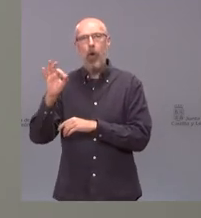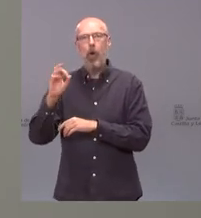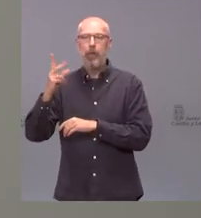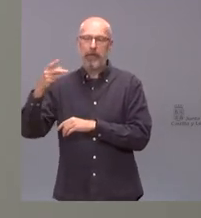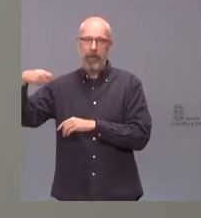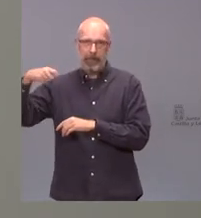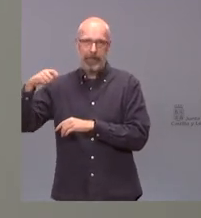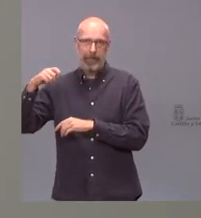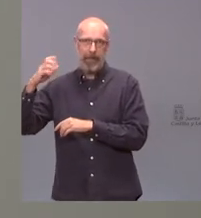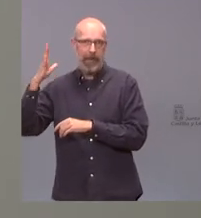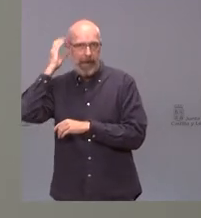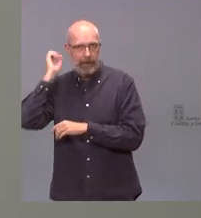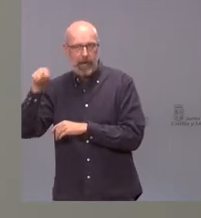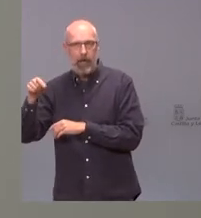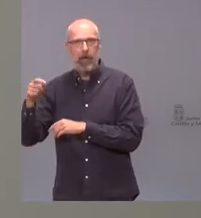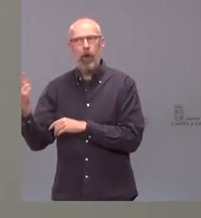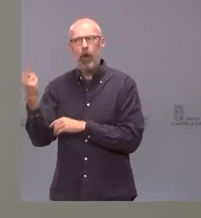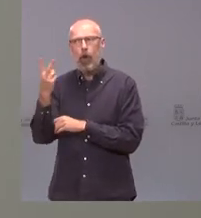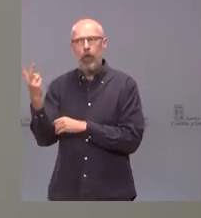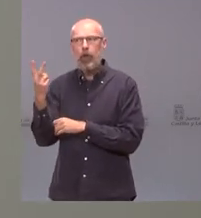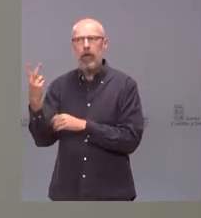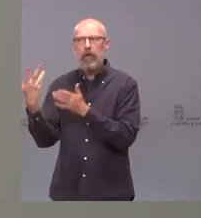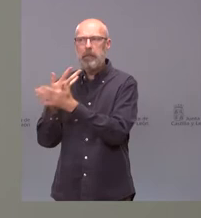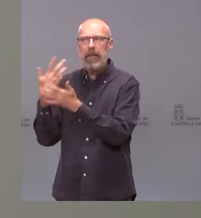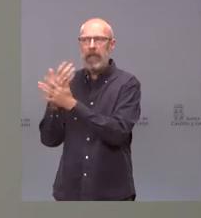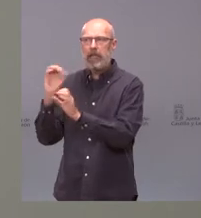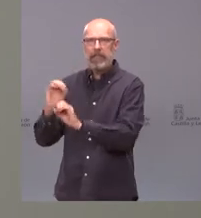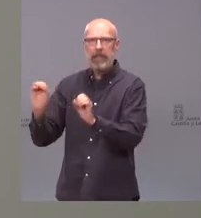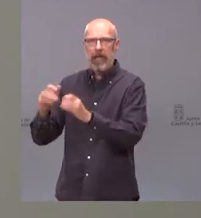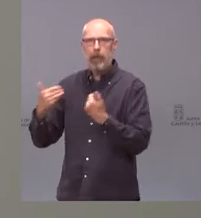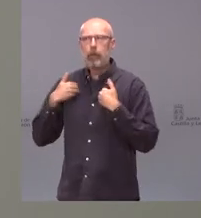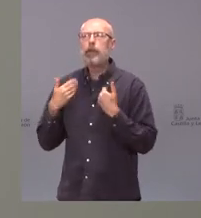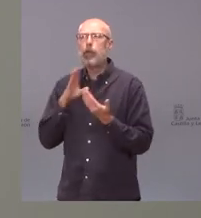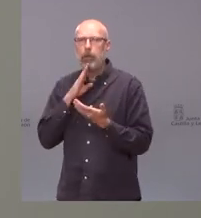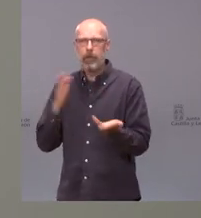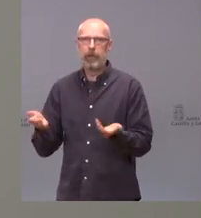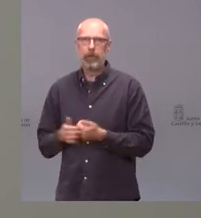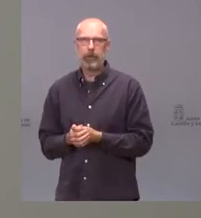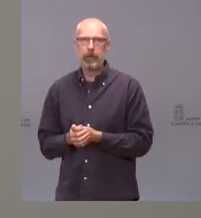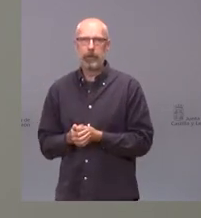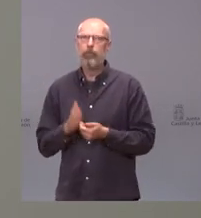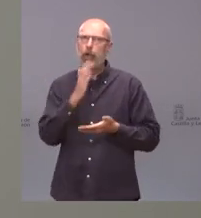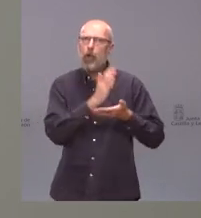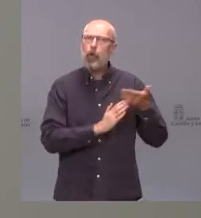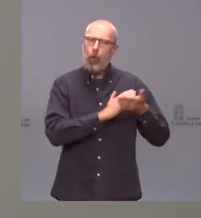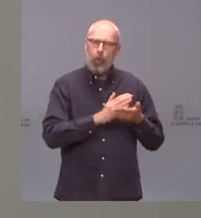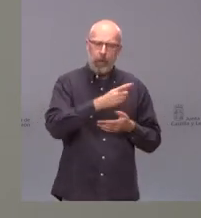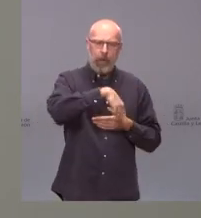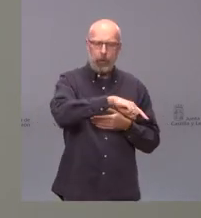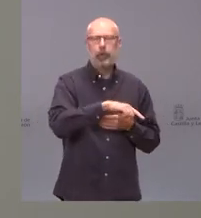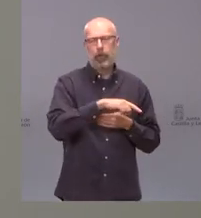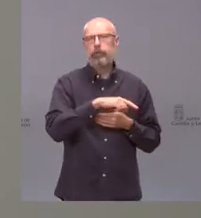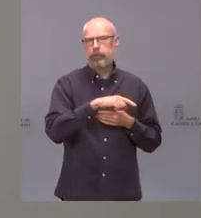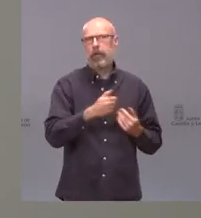no han dado ninguna explicación y evidentemente las comunidades tenían su competencia o su